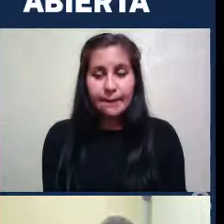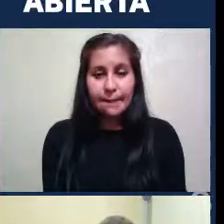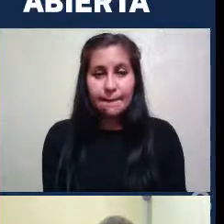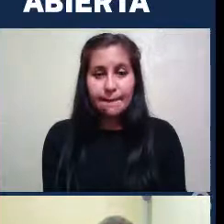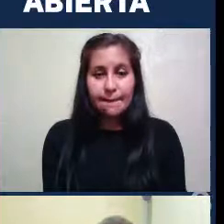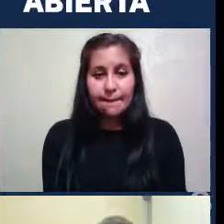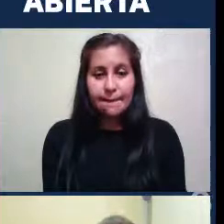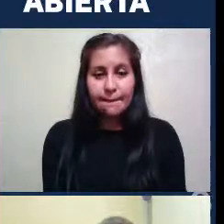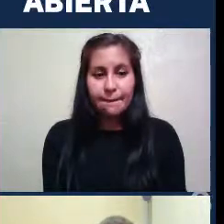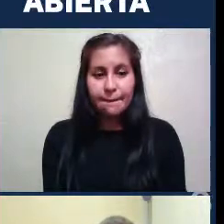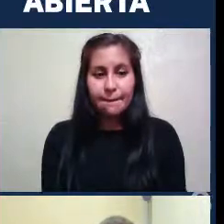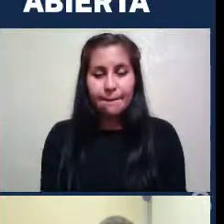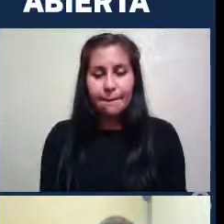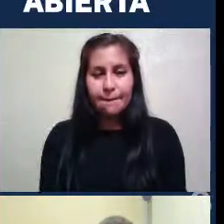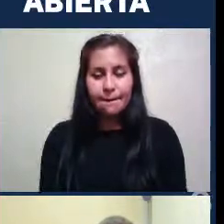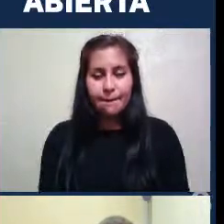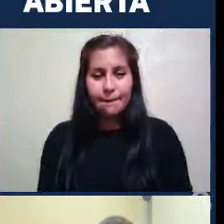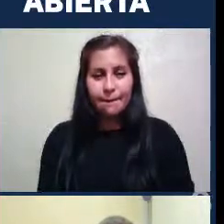Tampoco puede hacerse así